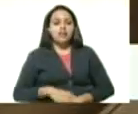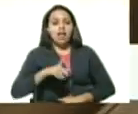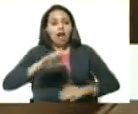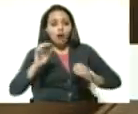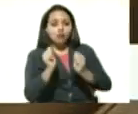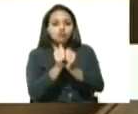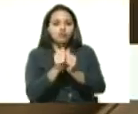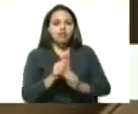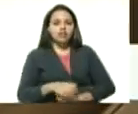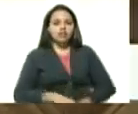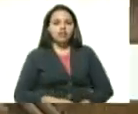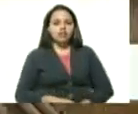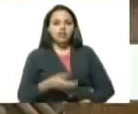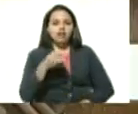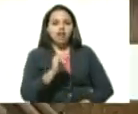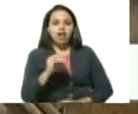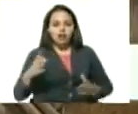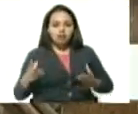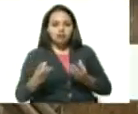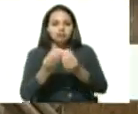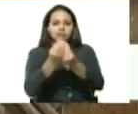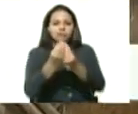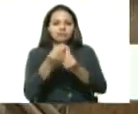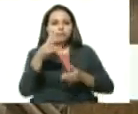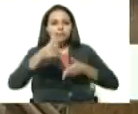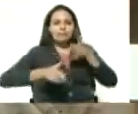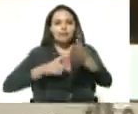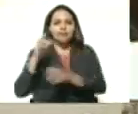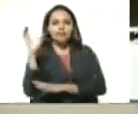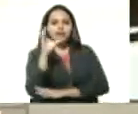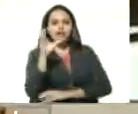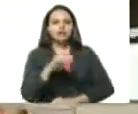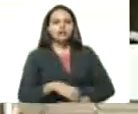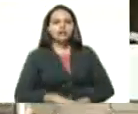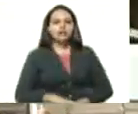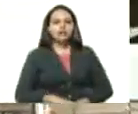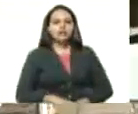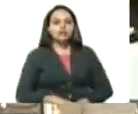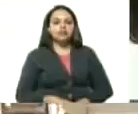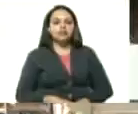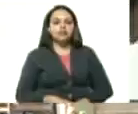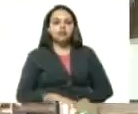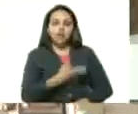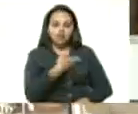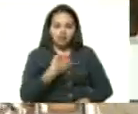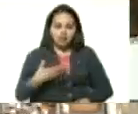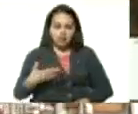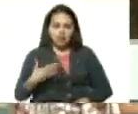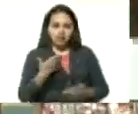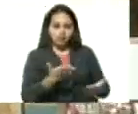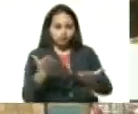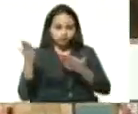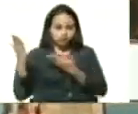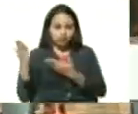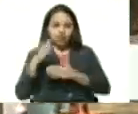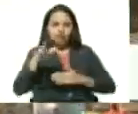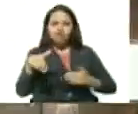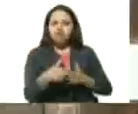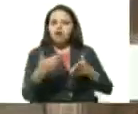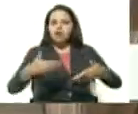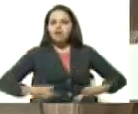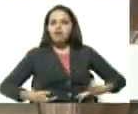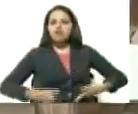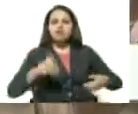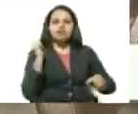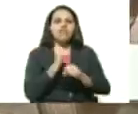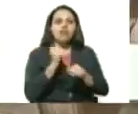acompañado de los trabajadores y trabajadoras del Metro de Caracas. Presidente, queremos mostrarle todo el esfuerzo que están haciendo nuestros trabajadores y